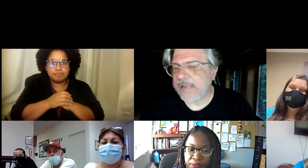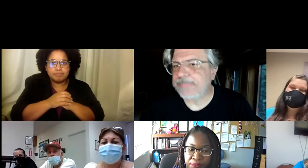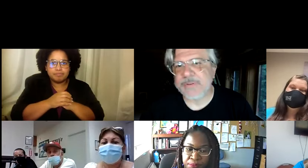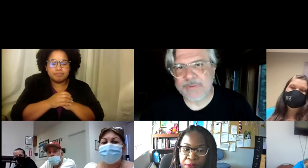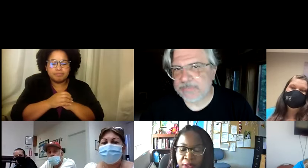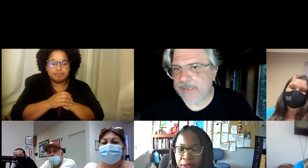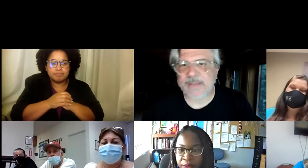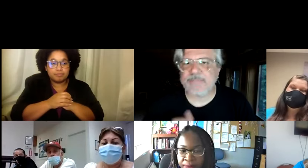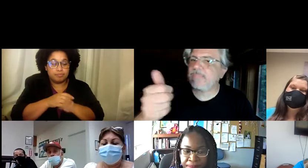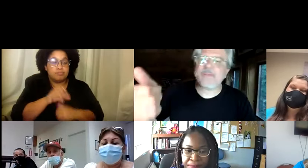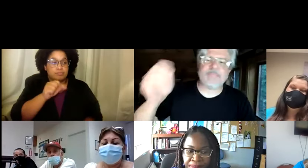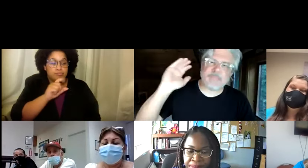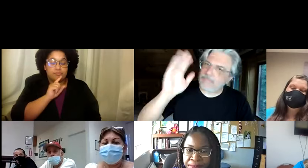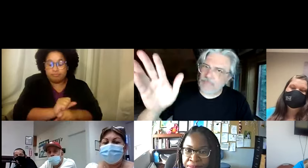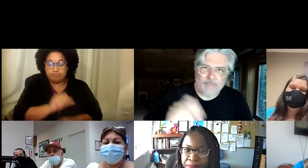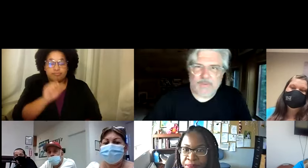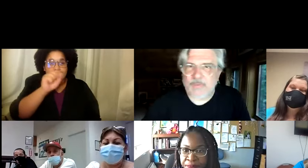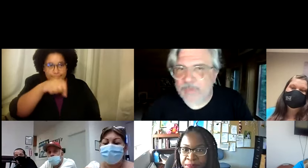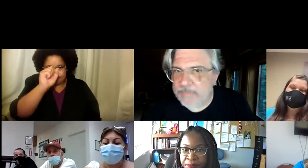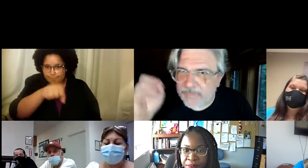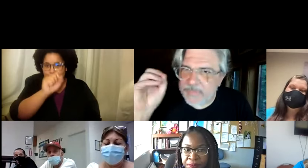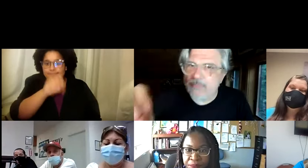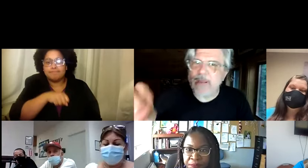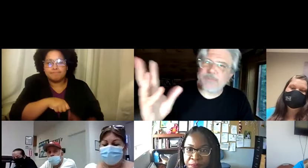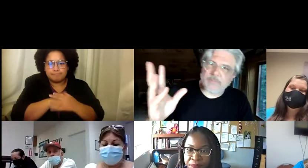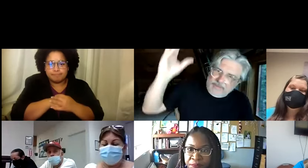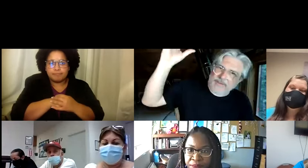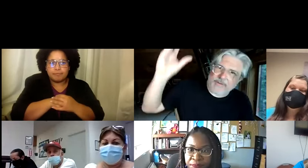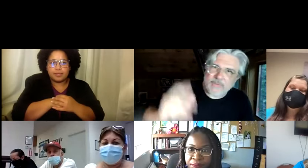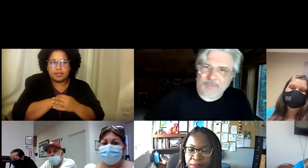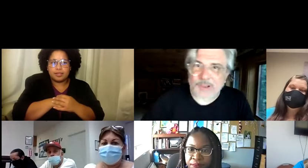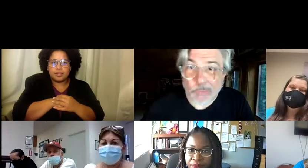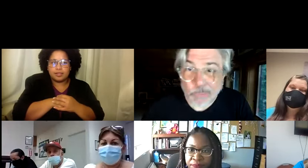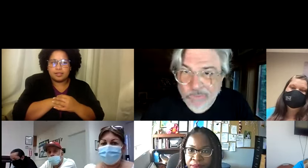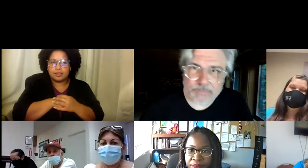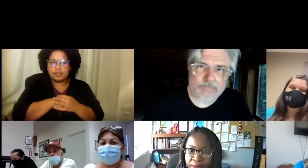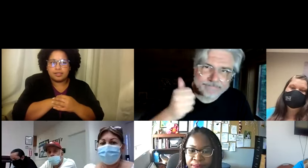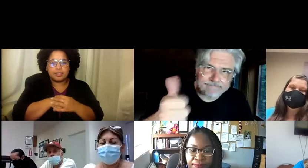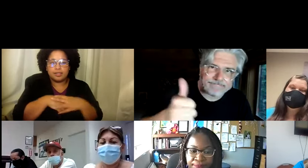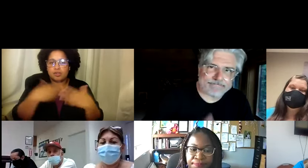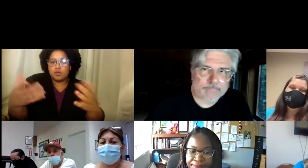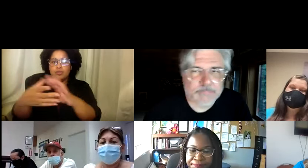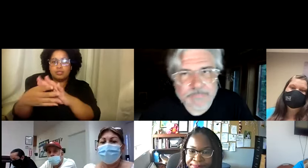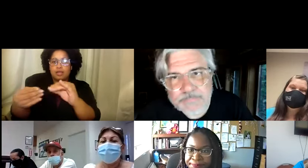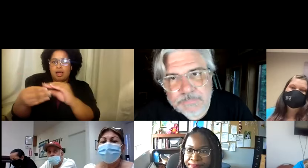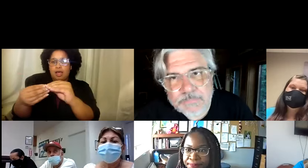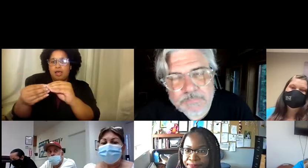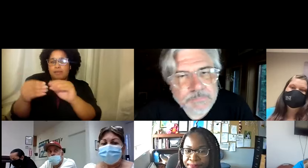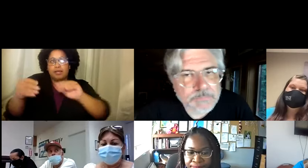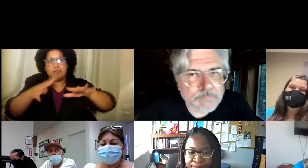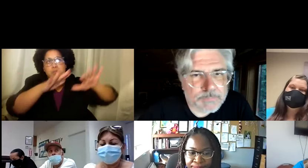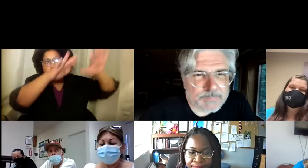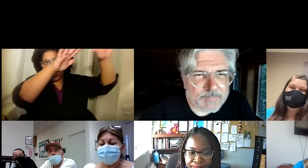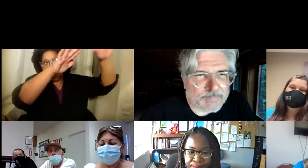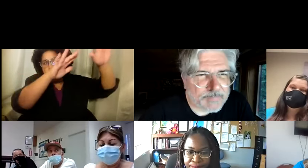Eso sería. Importantísimo. Para ese trabajo. nosotros. Desempeñamos. Sí. Eso. De hecho. De.